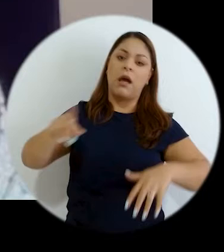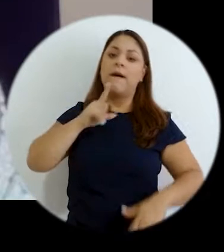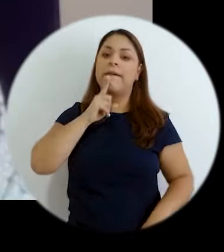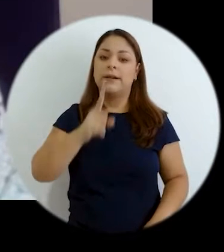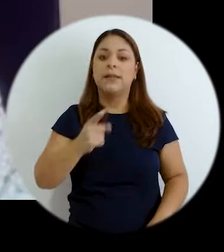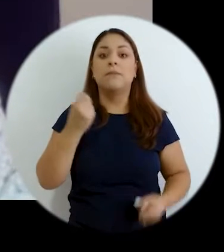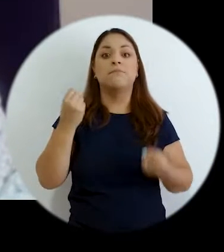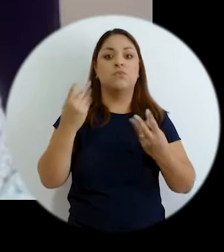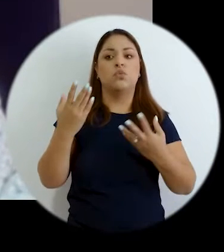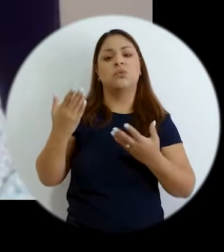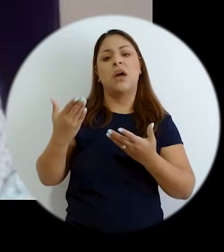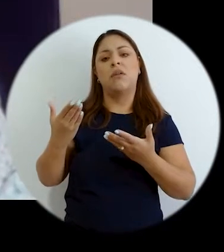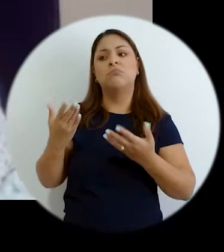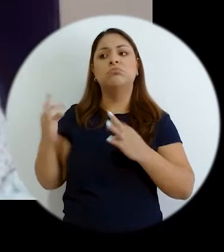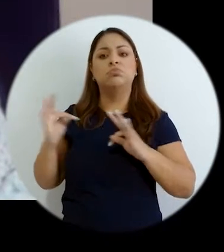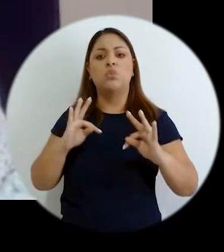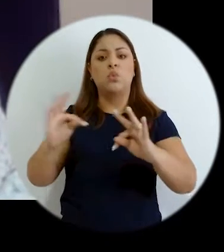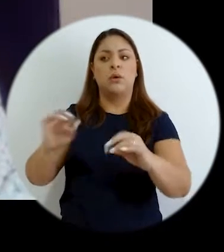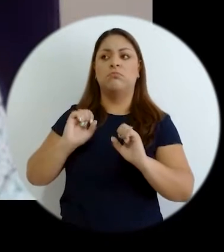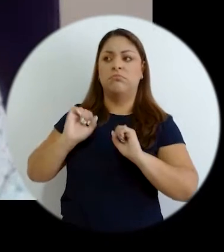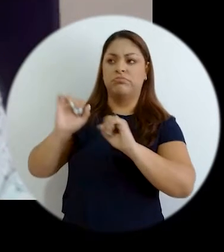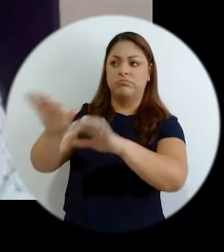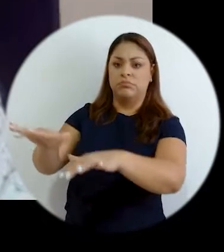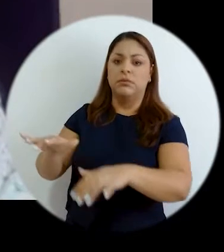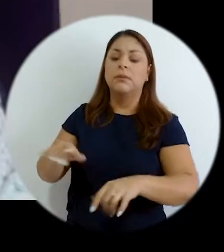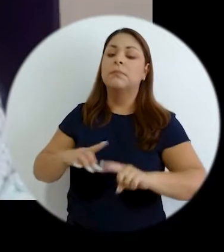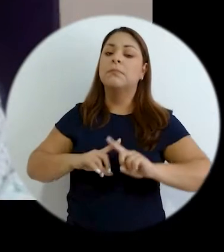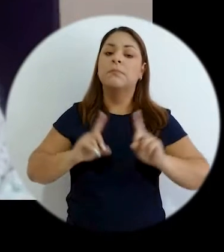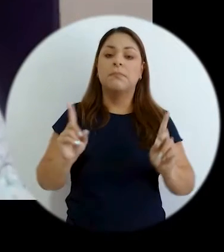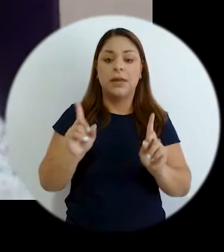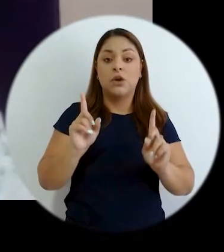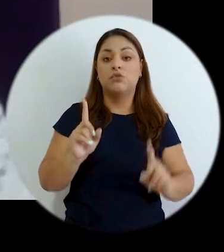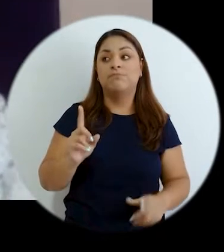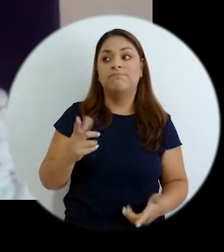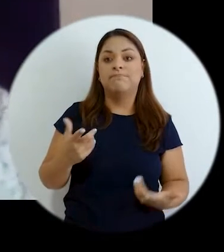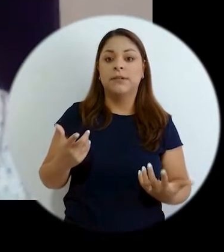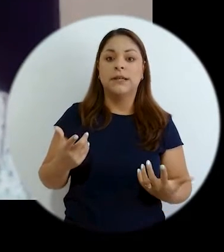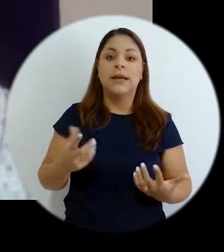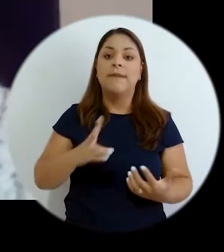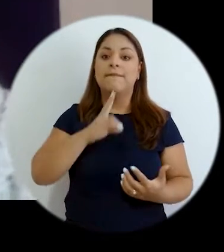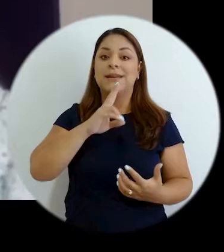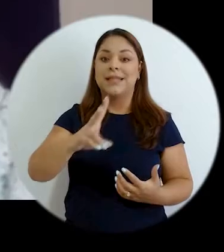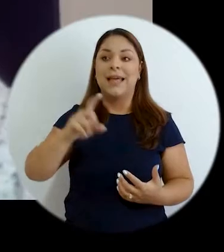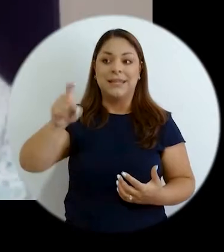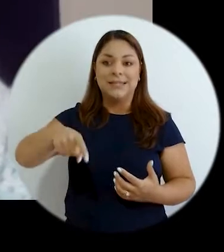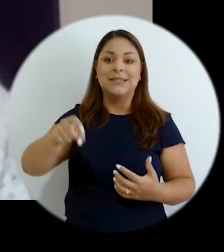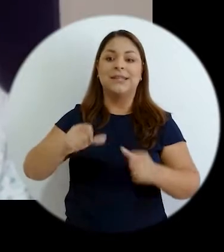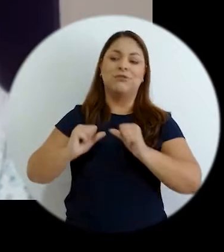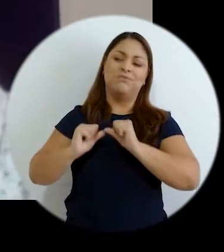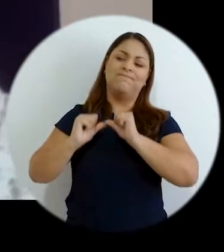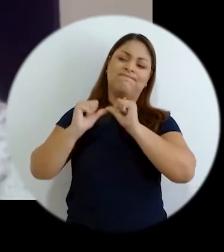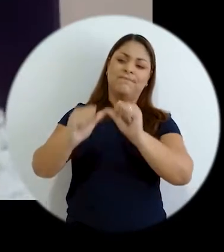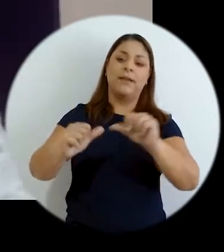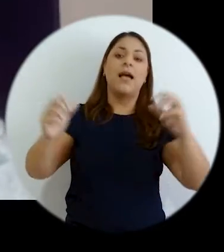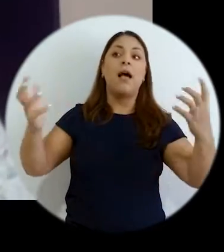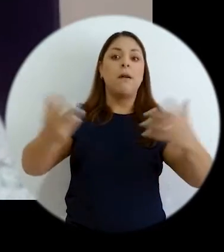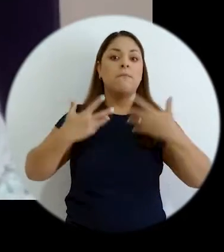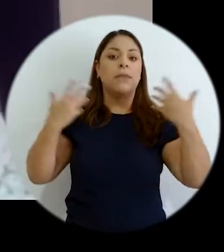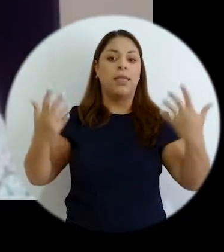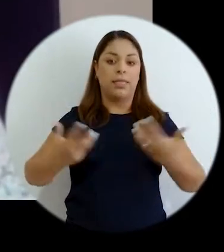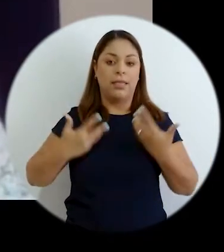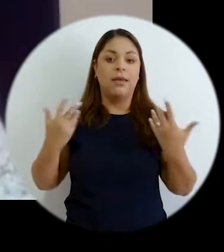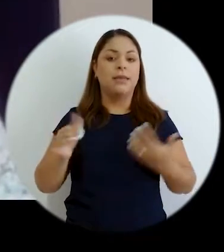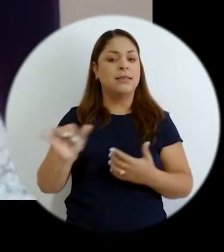gran oferta digamos en la parte turística pero que apuesta a lo que es la sostenibilidad y al